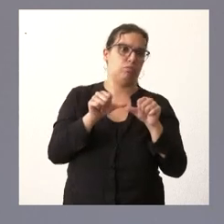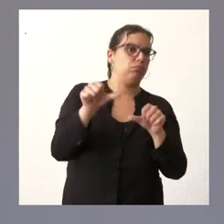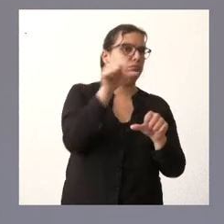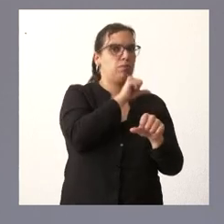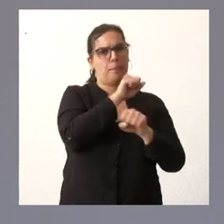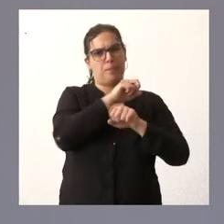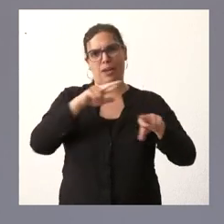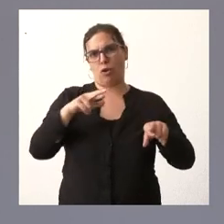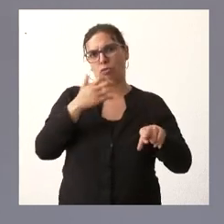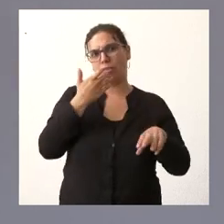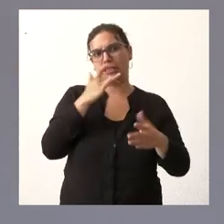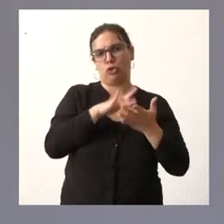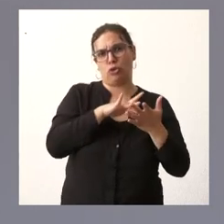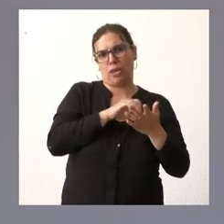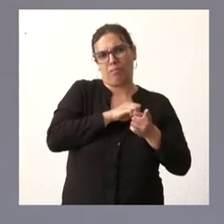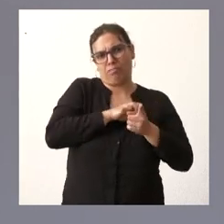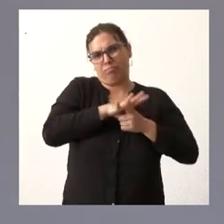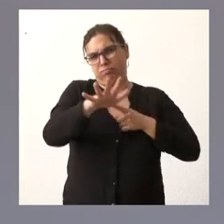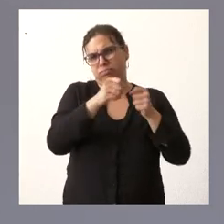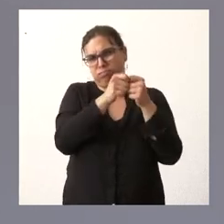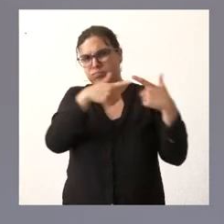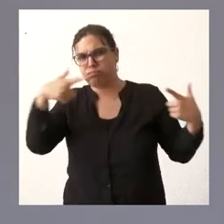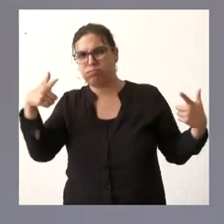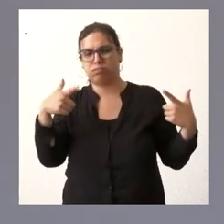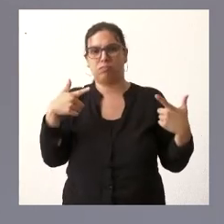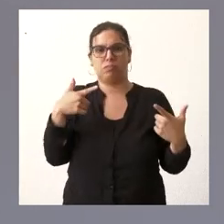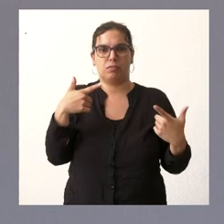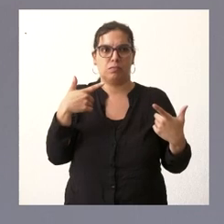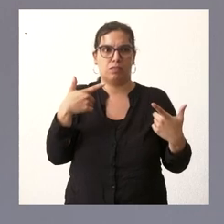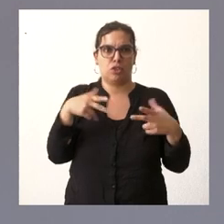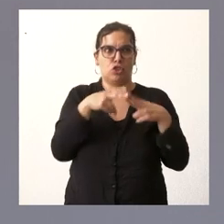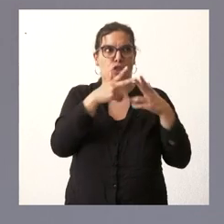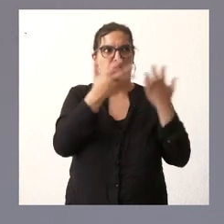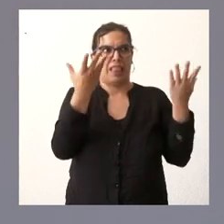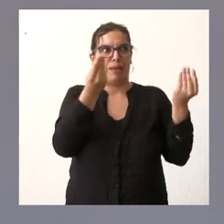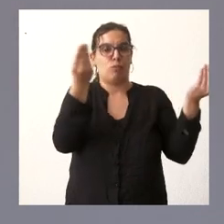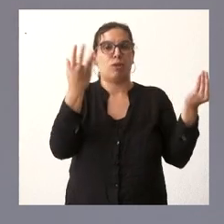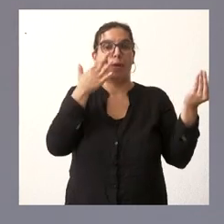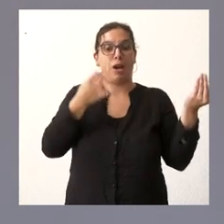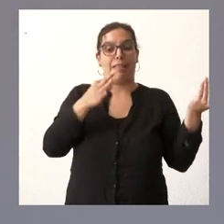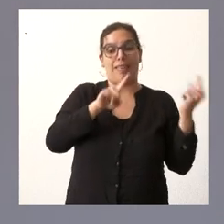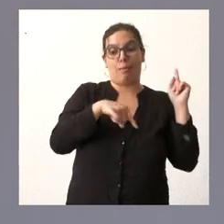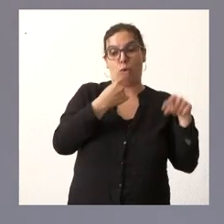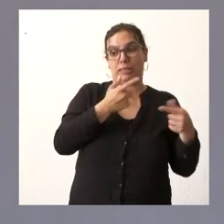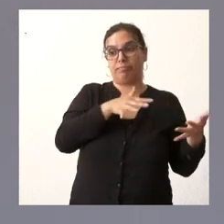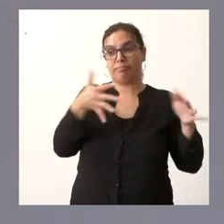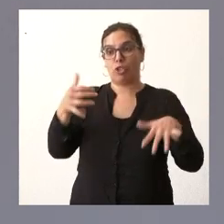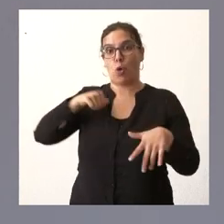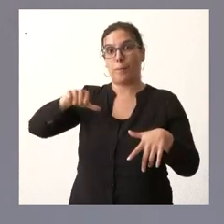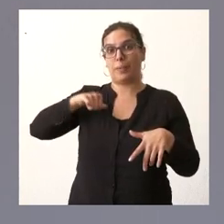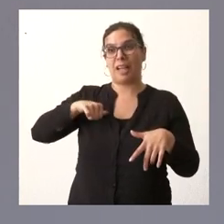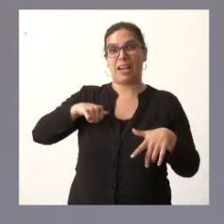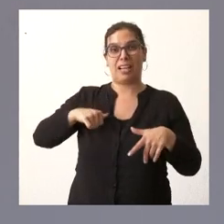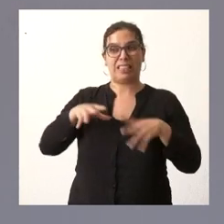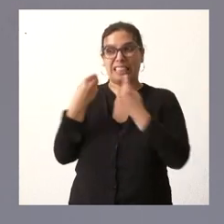consecuencia de que la incidencia en el conjunto de la sociedad es ciertamente elevada pero el impacto en los hospitales y